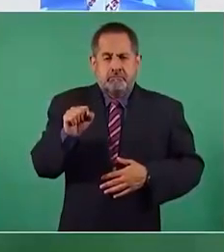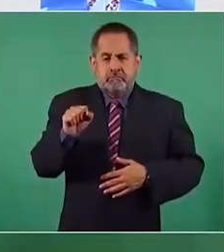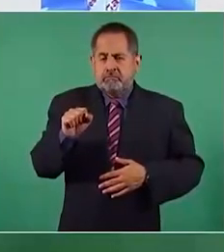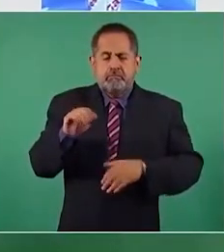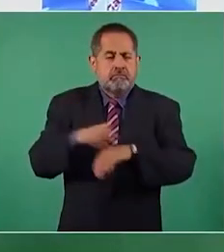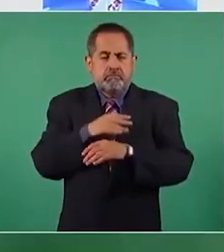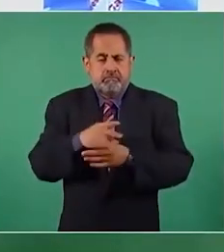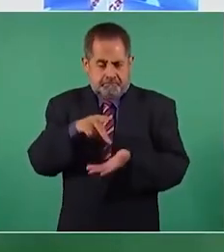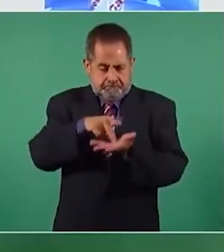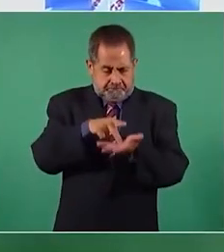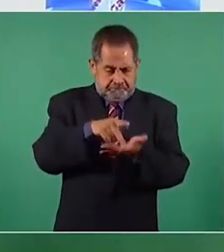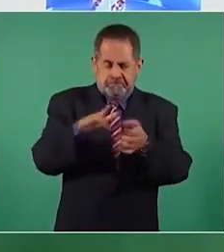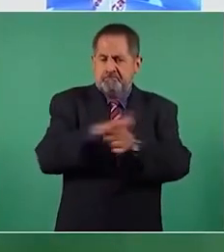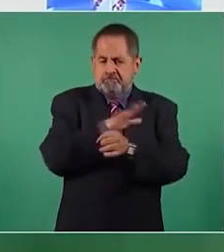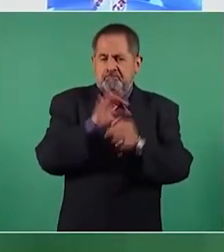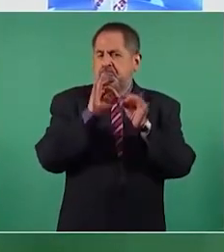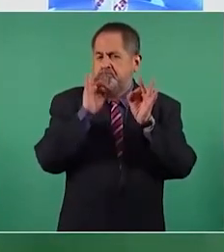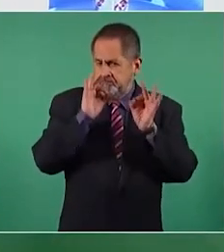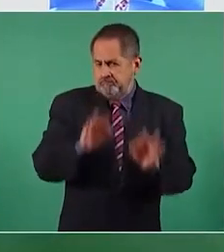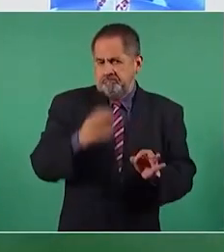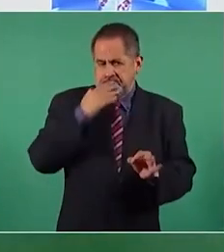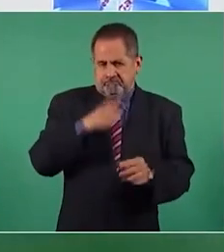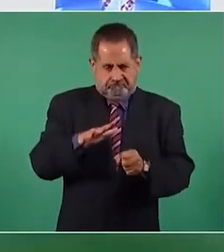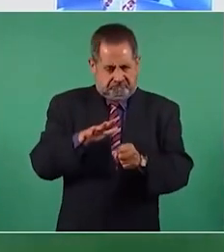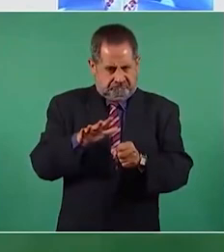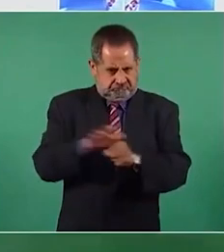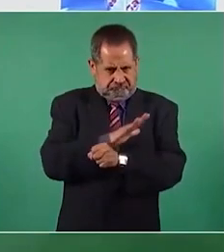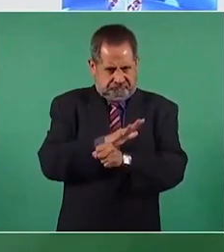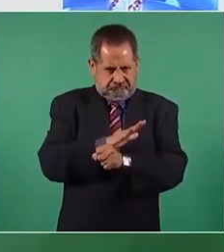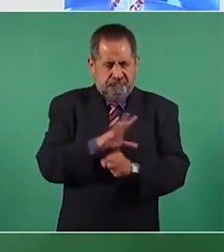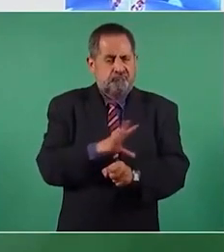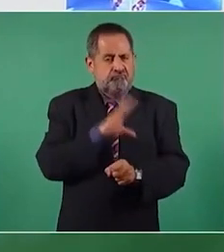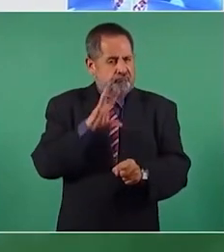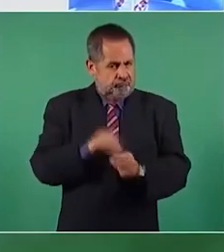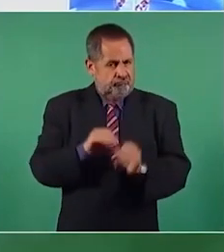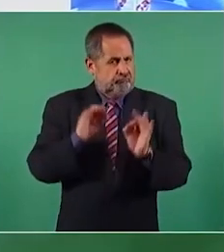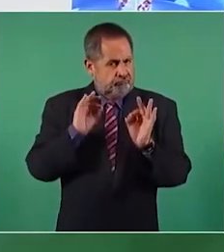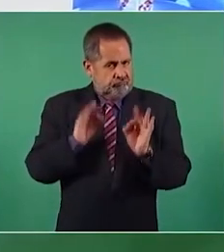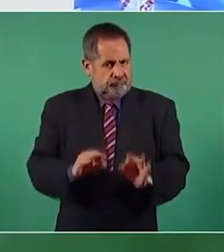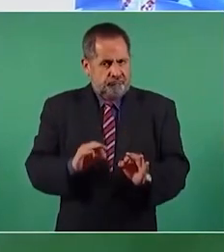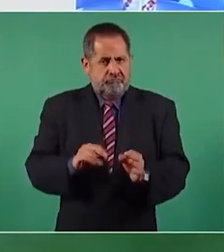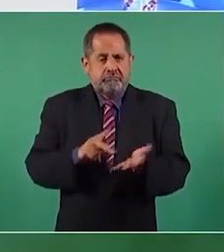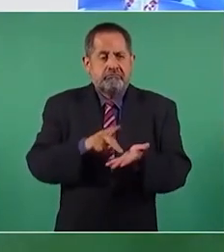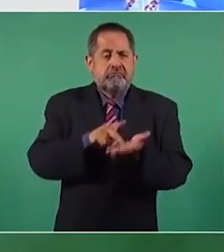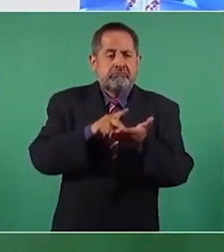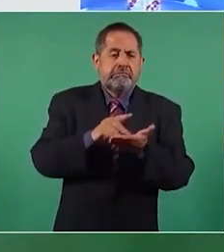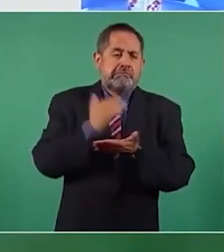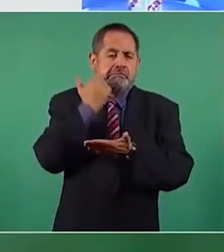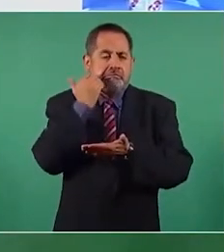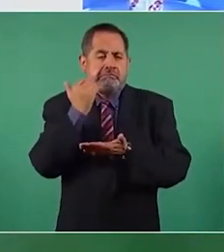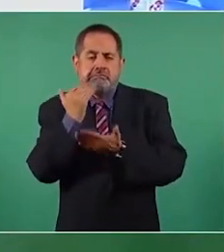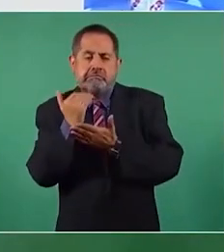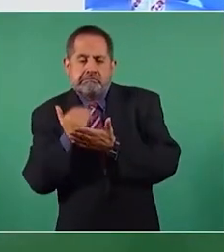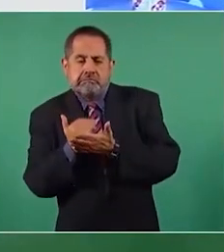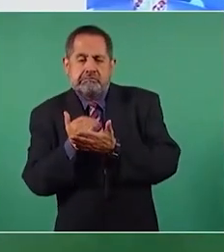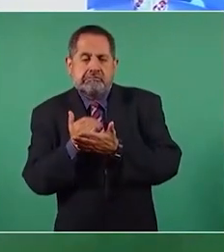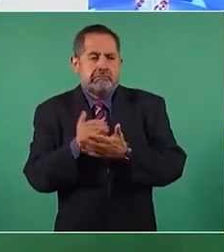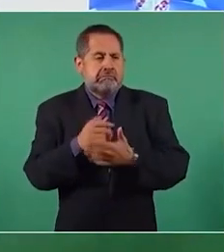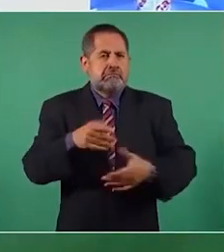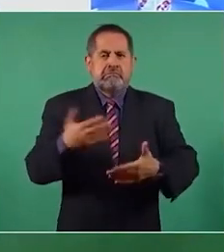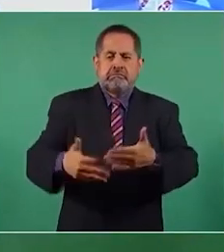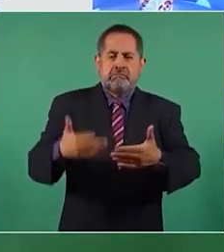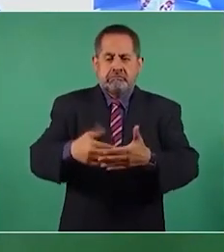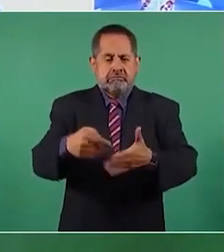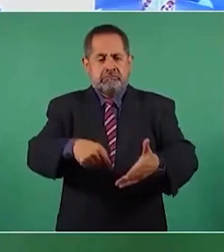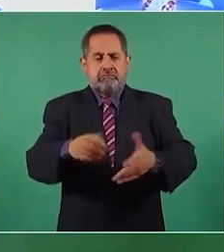Kilos de a kilo, la idea es que todos los cilindros lleven exactamente los de 20 kilos,